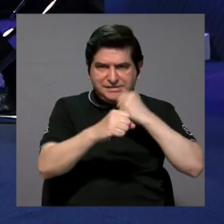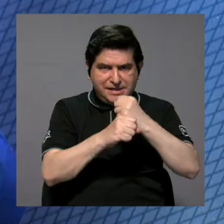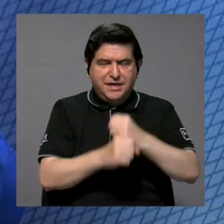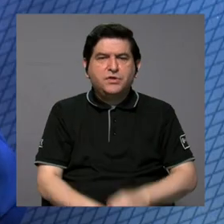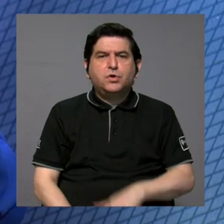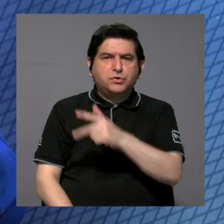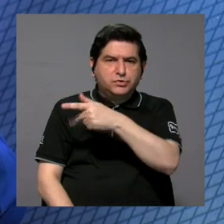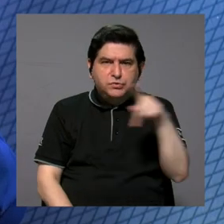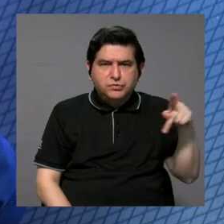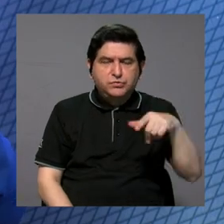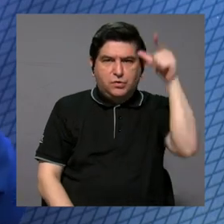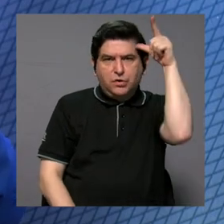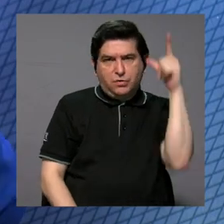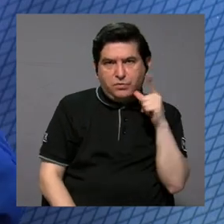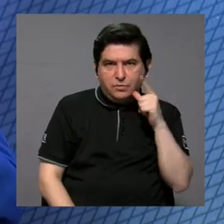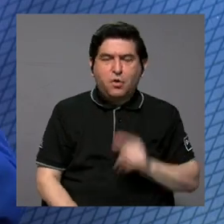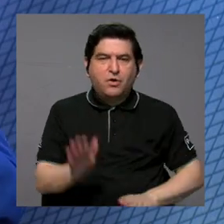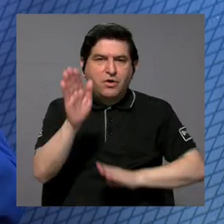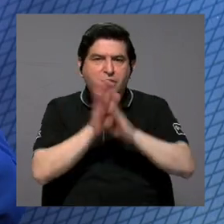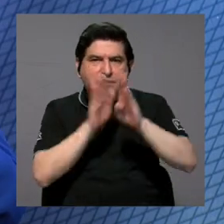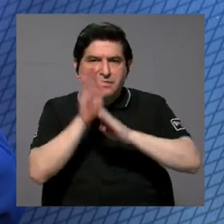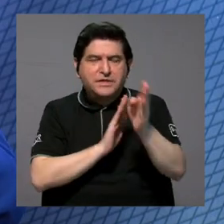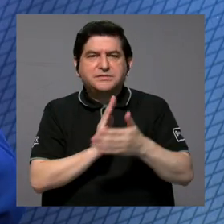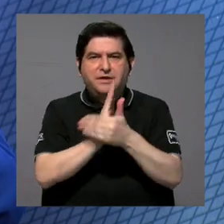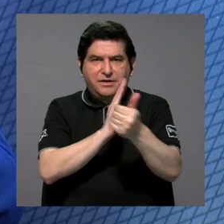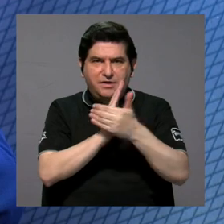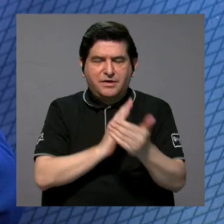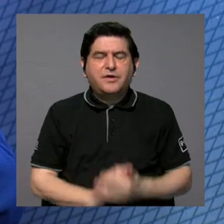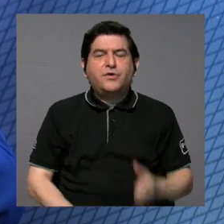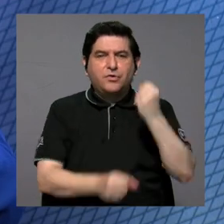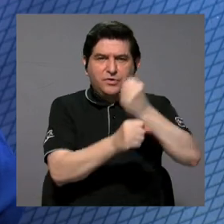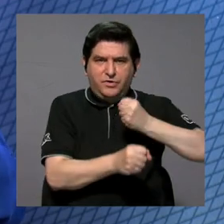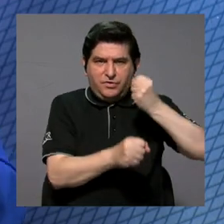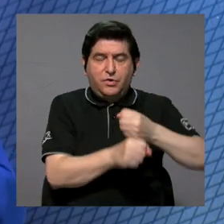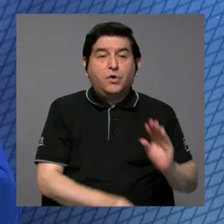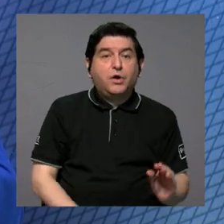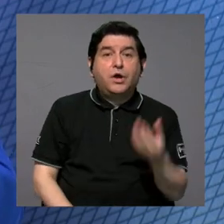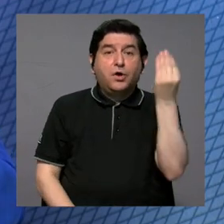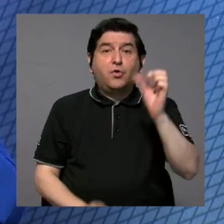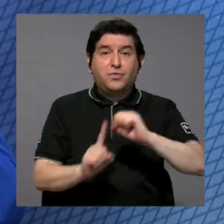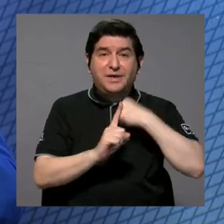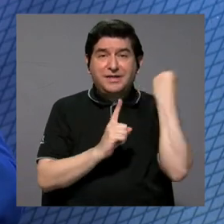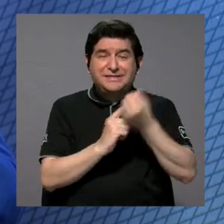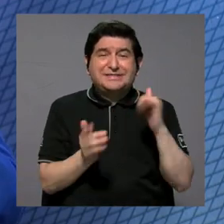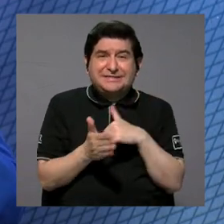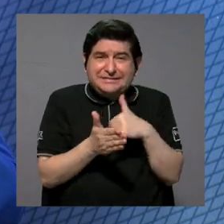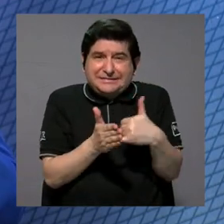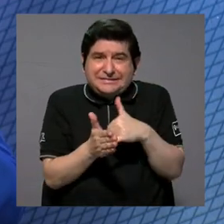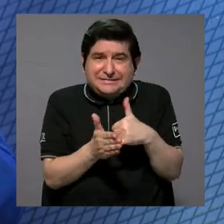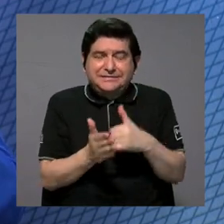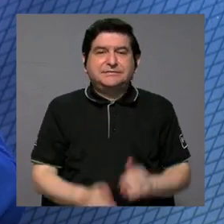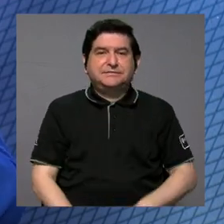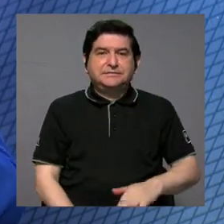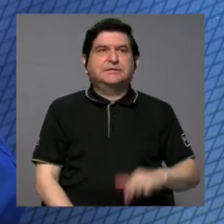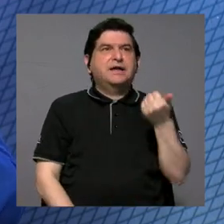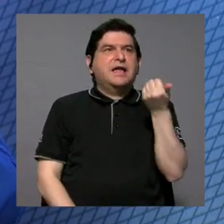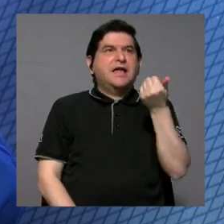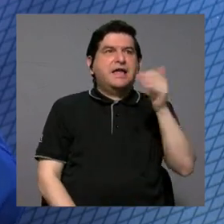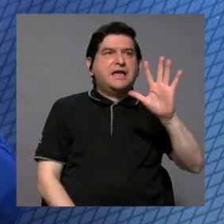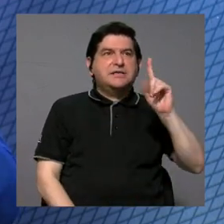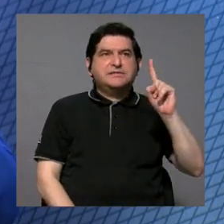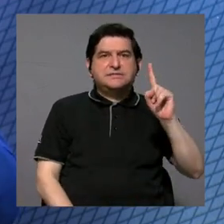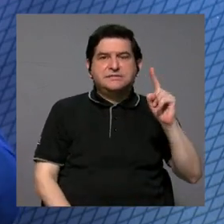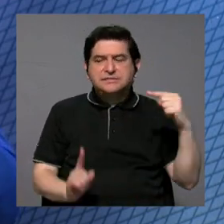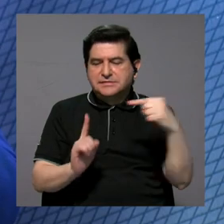Limón para lo que tiene que ver el desarrollo de competencias para la empleabilidad en juventudes en contextos de vulnerabilidad, de 15 a 21